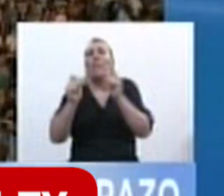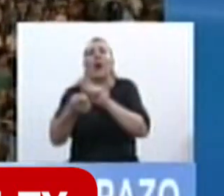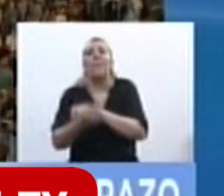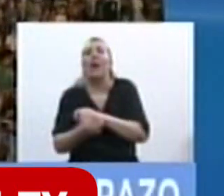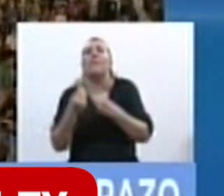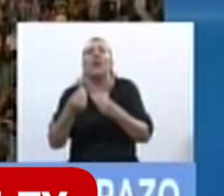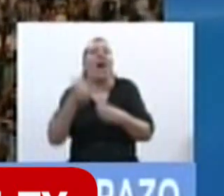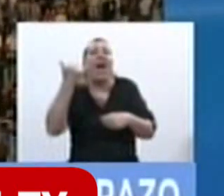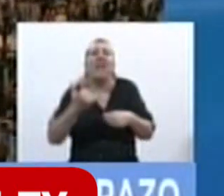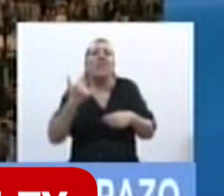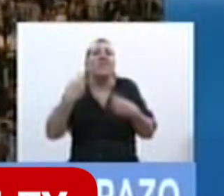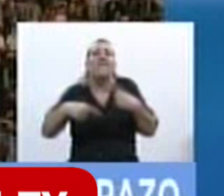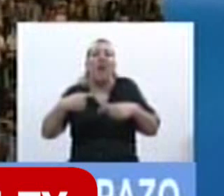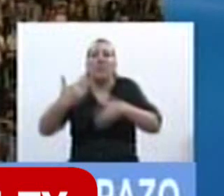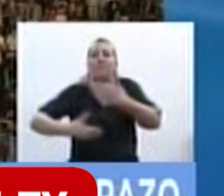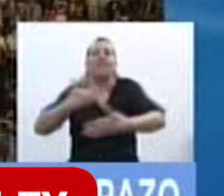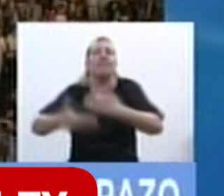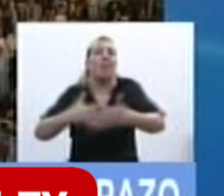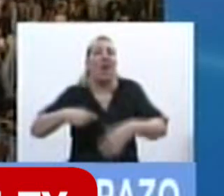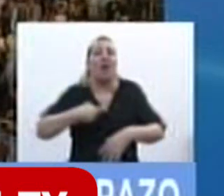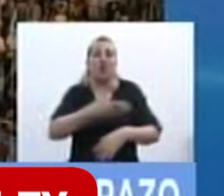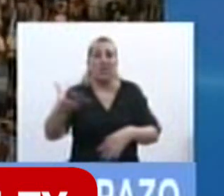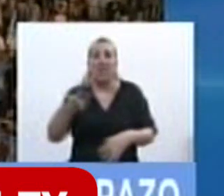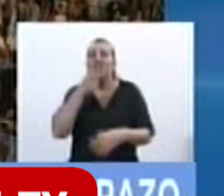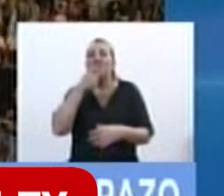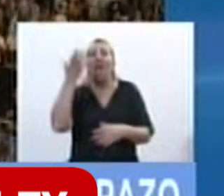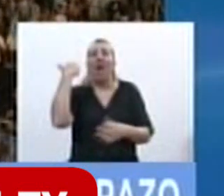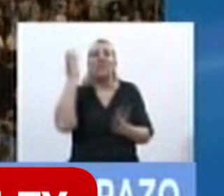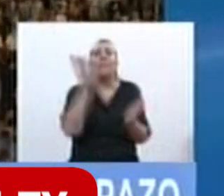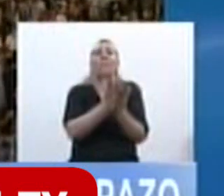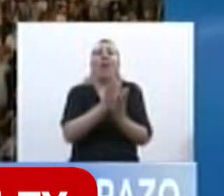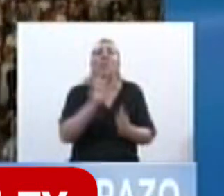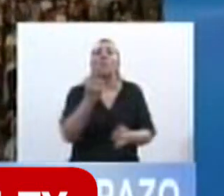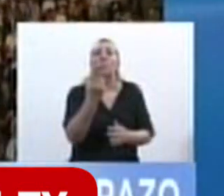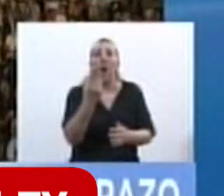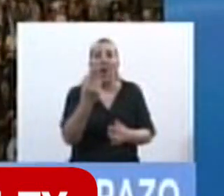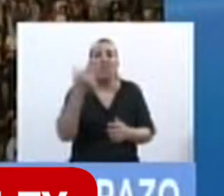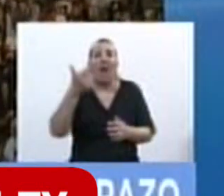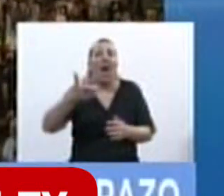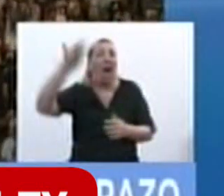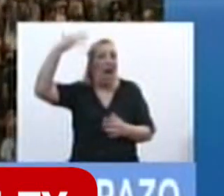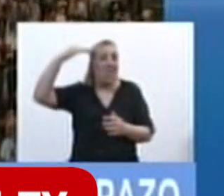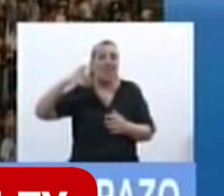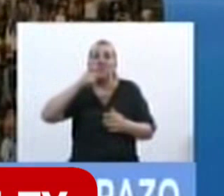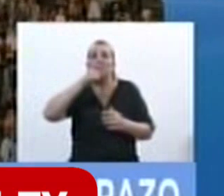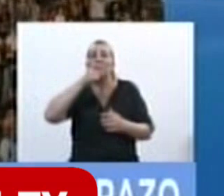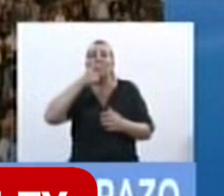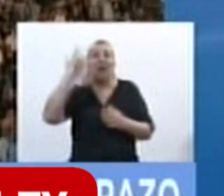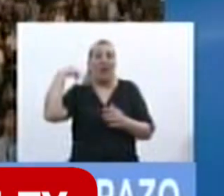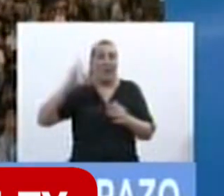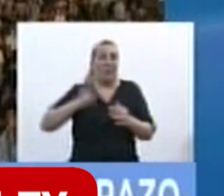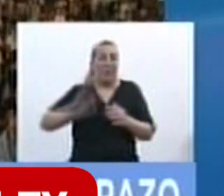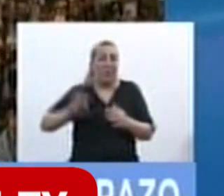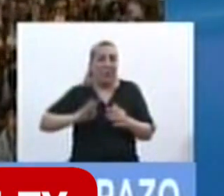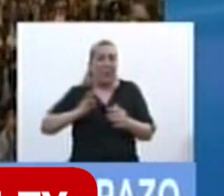diferentes moralidades de las sociedades. Si la pena de muerte era extendida en la antigüedad y el medioevo como un